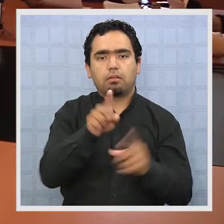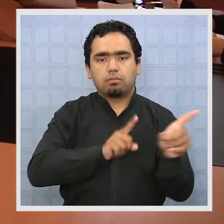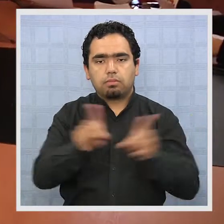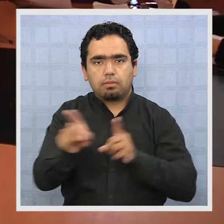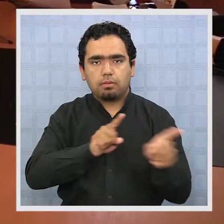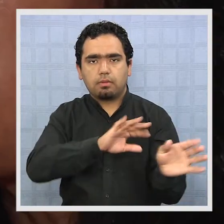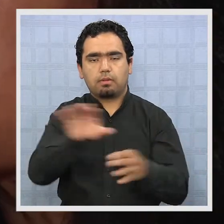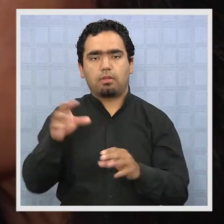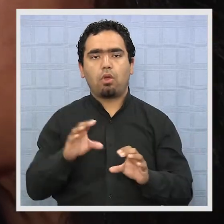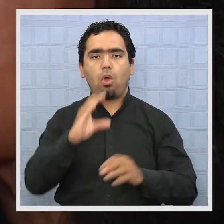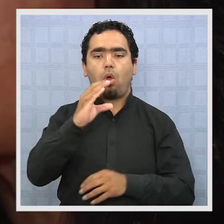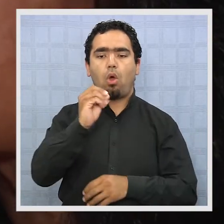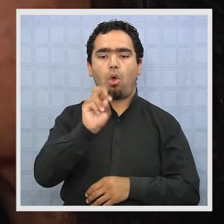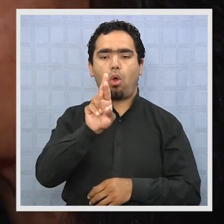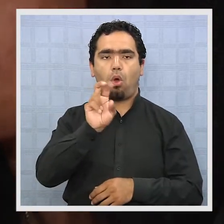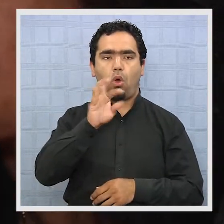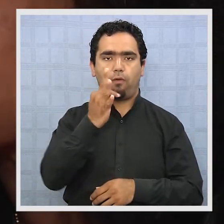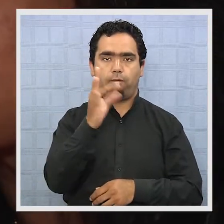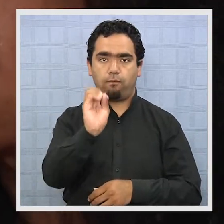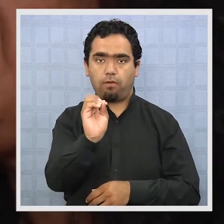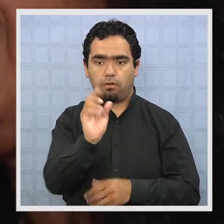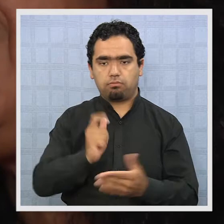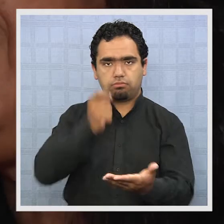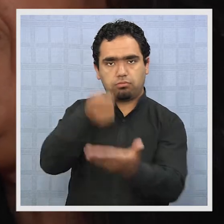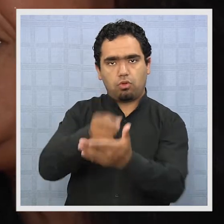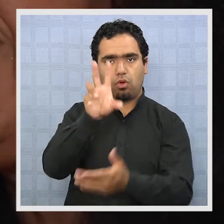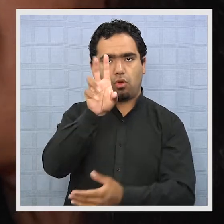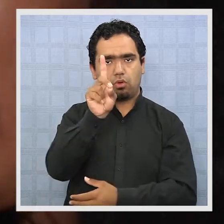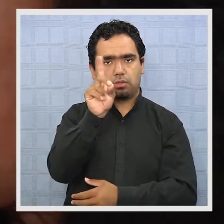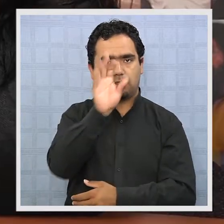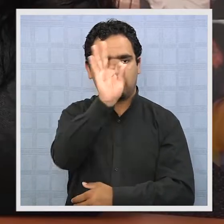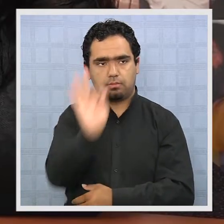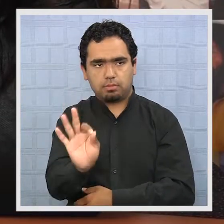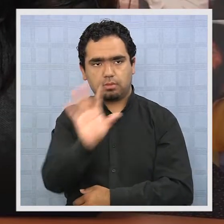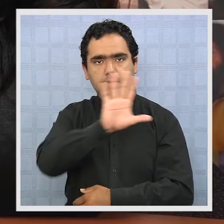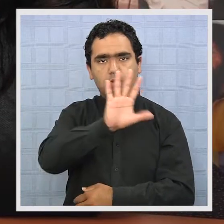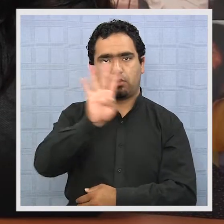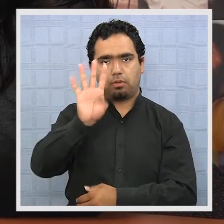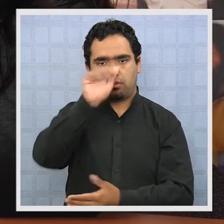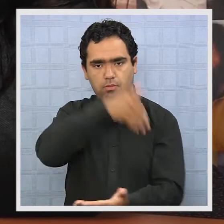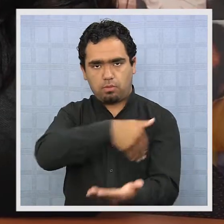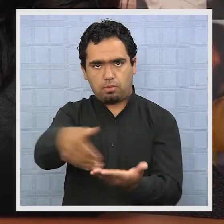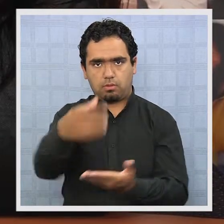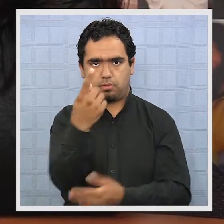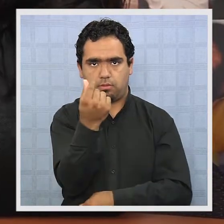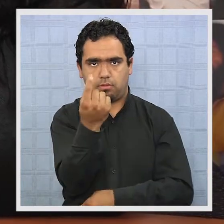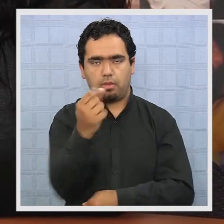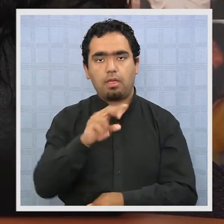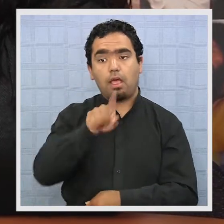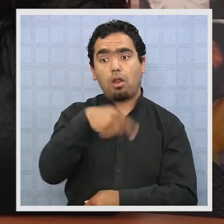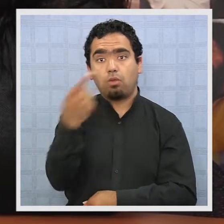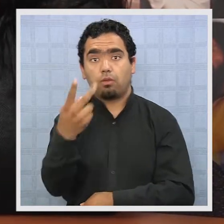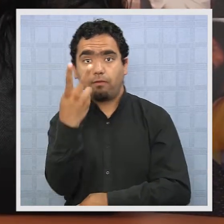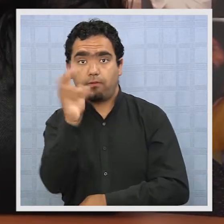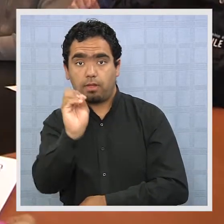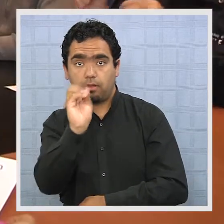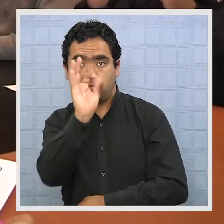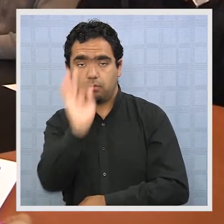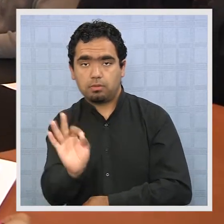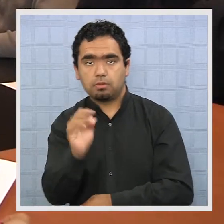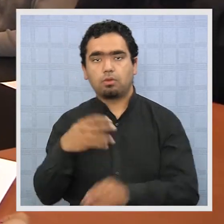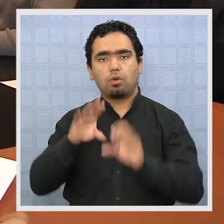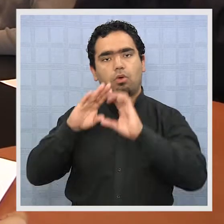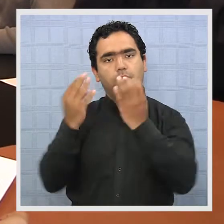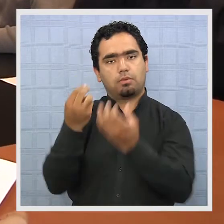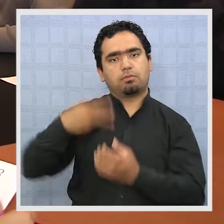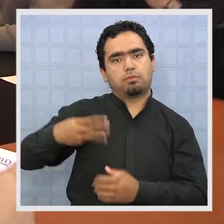Innova Chile de Corfo en un 80%, equivalente a 54 millones de pesos. El otro 20% lo financia la Corporación contando con